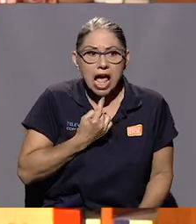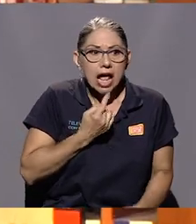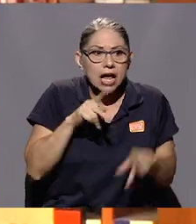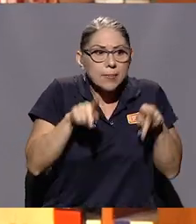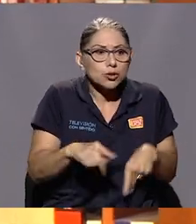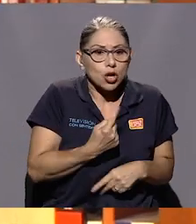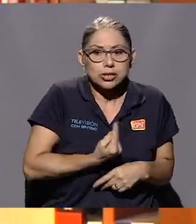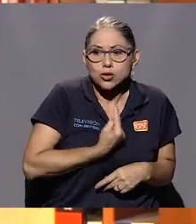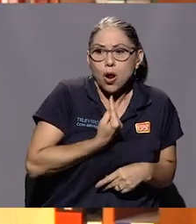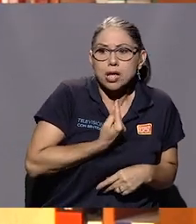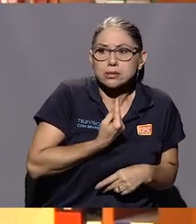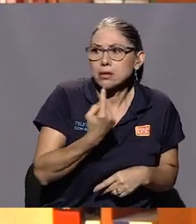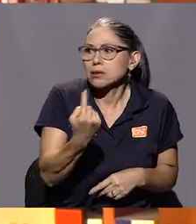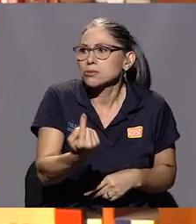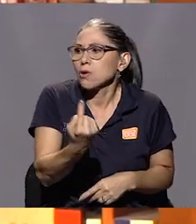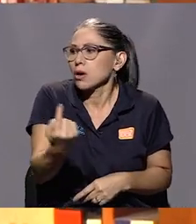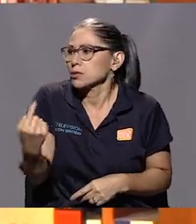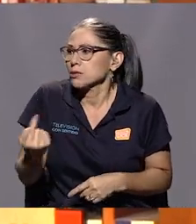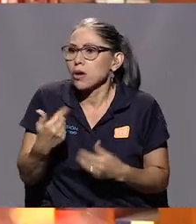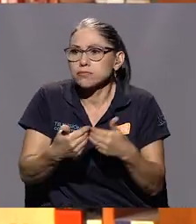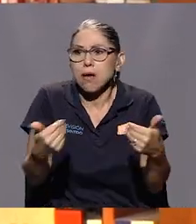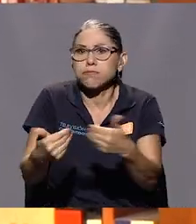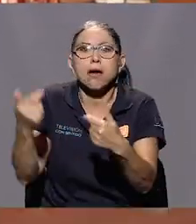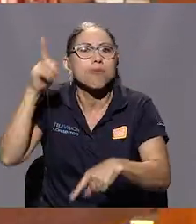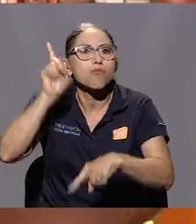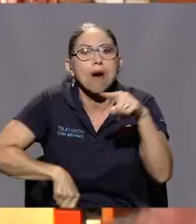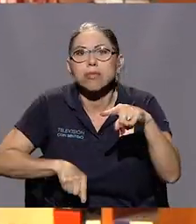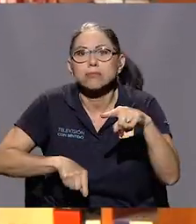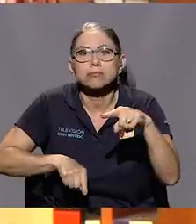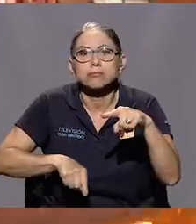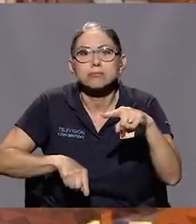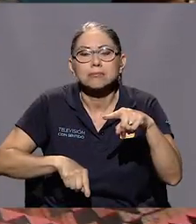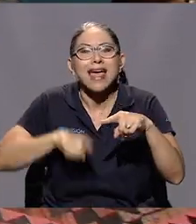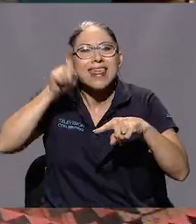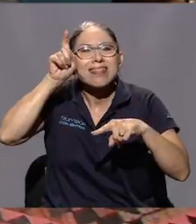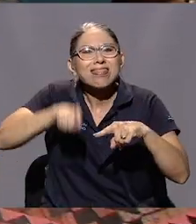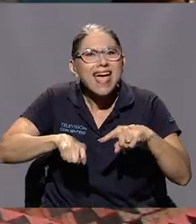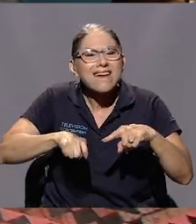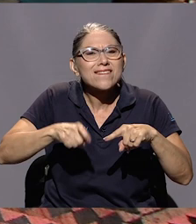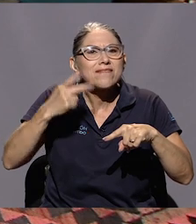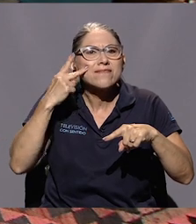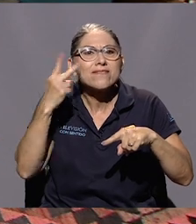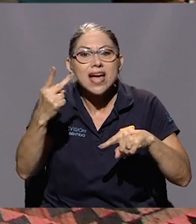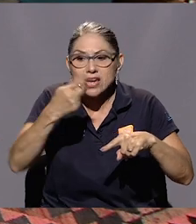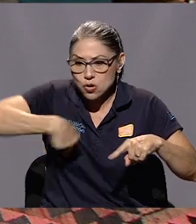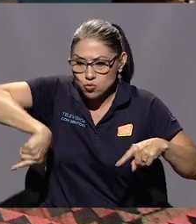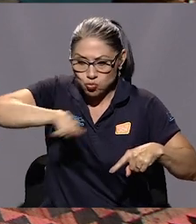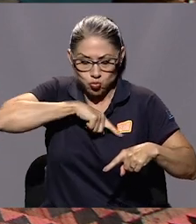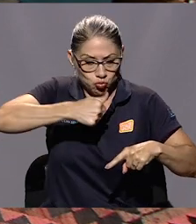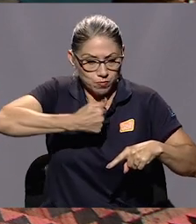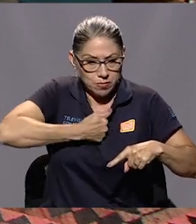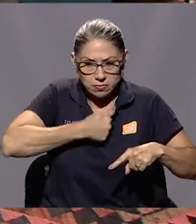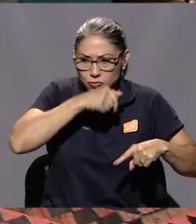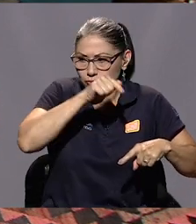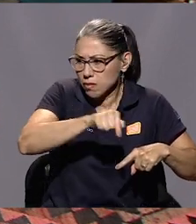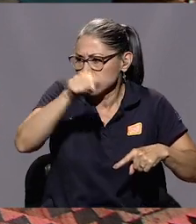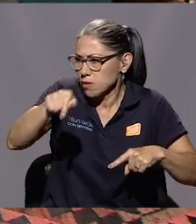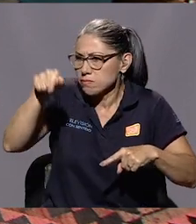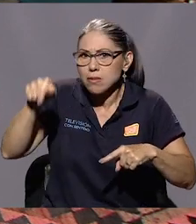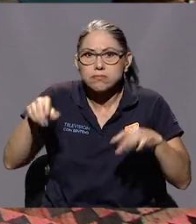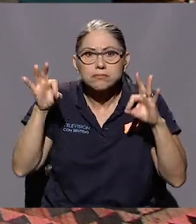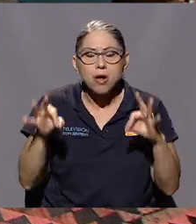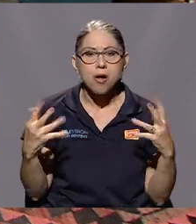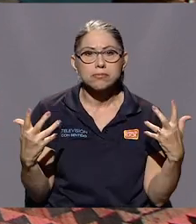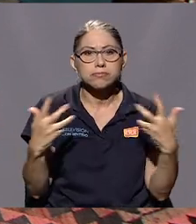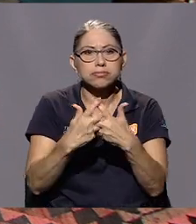que solos y solas no podemos hacer nada, de que hay que barrer hacia adentro. Todos los que